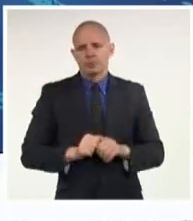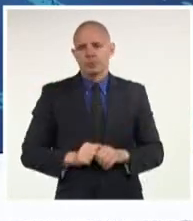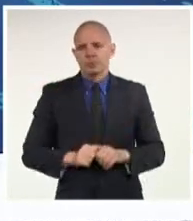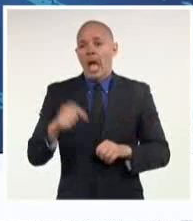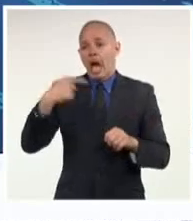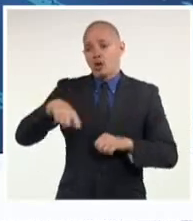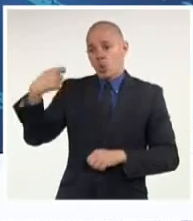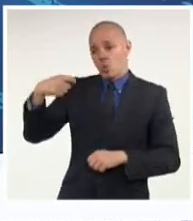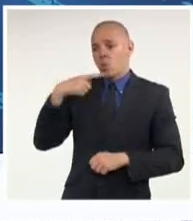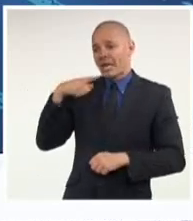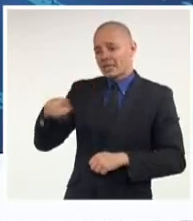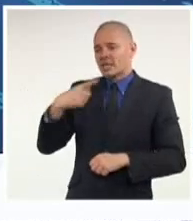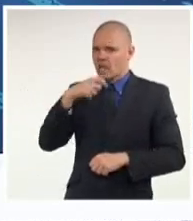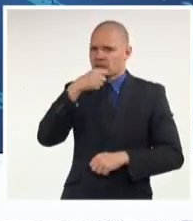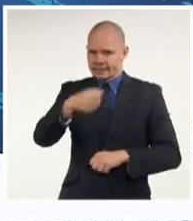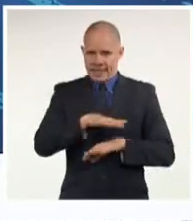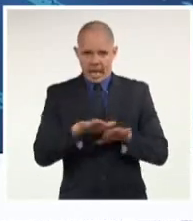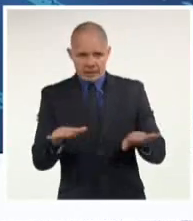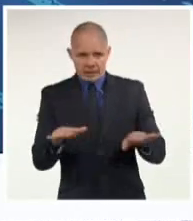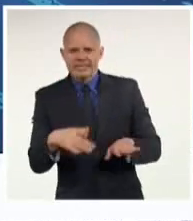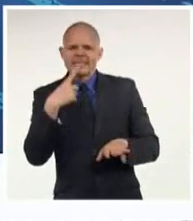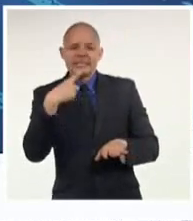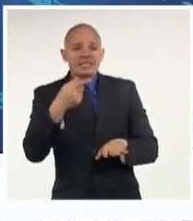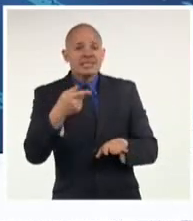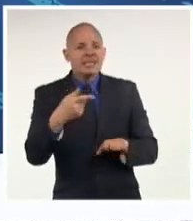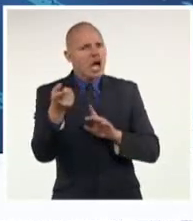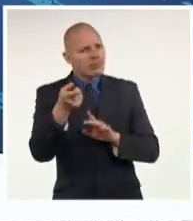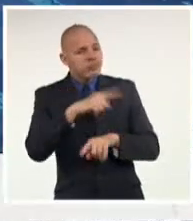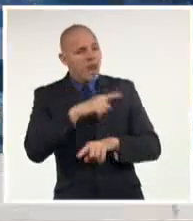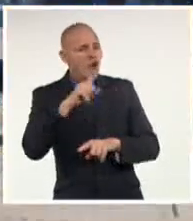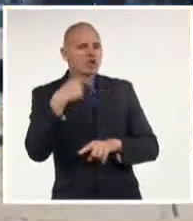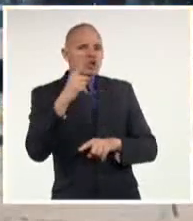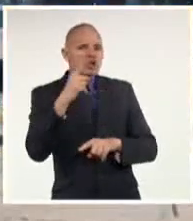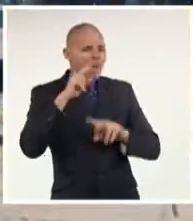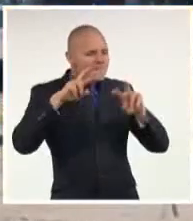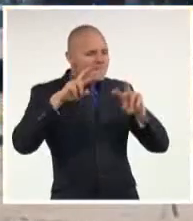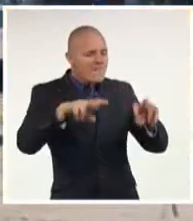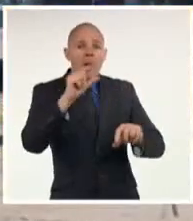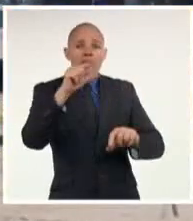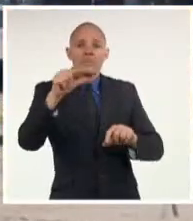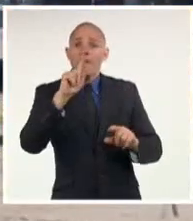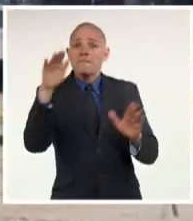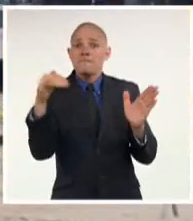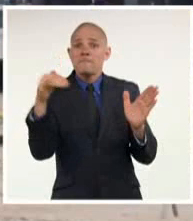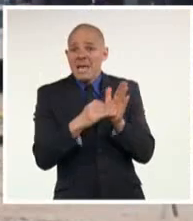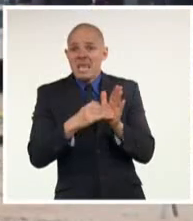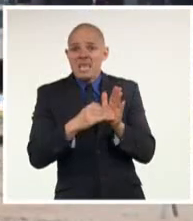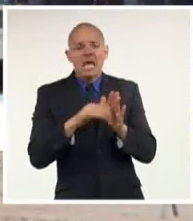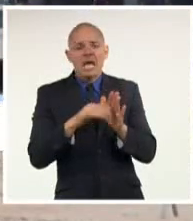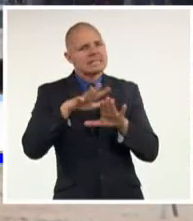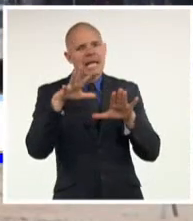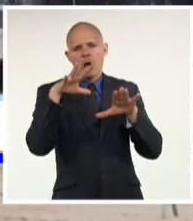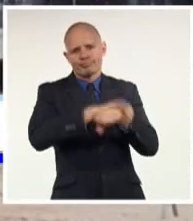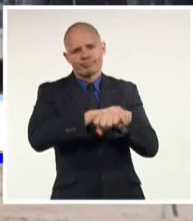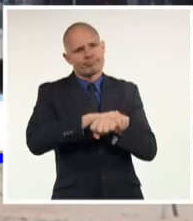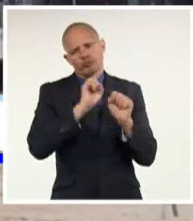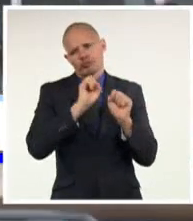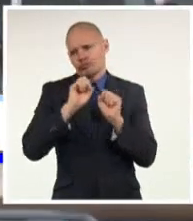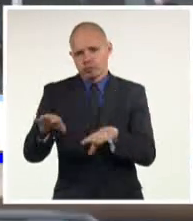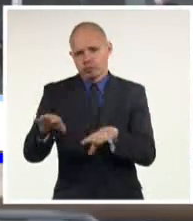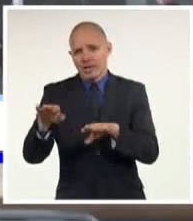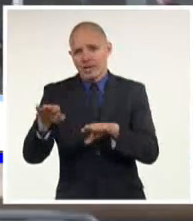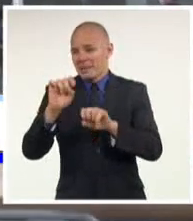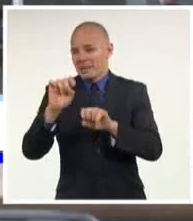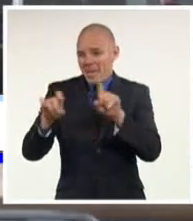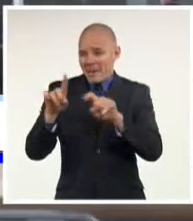Moraes, informó la medida tras concluir un proceso de investigación con más de mil ciudadanos que fueron encarcelados por los ataques. Entre las medidas